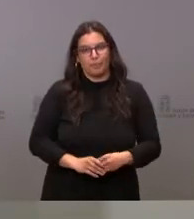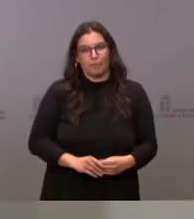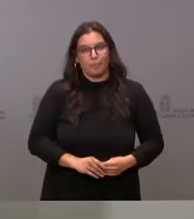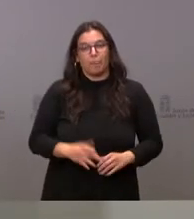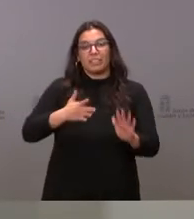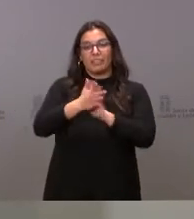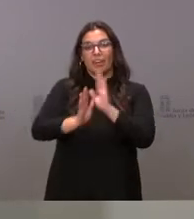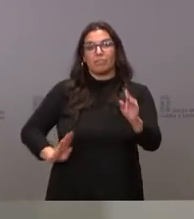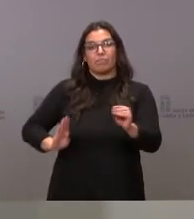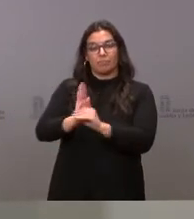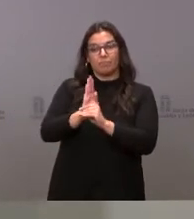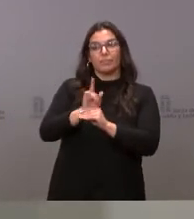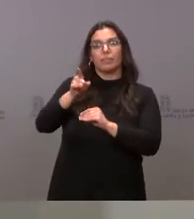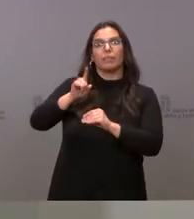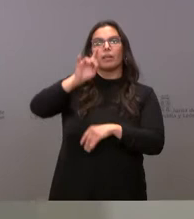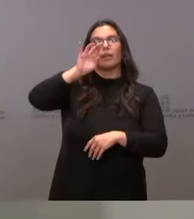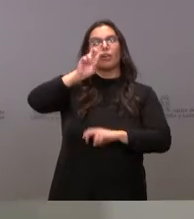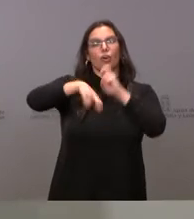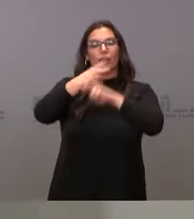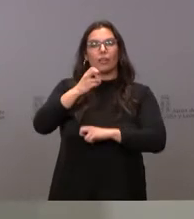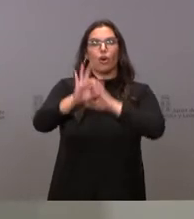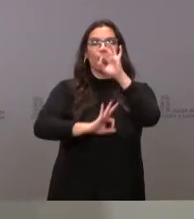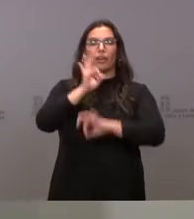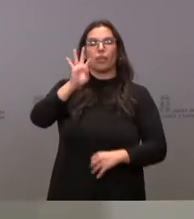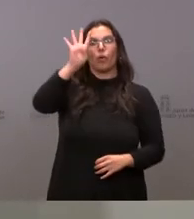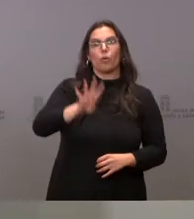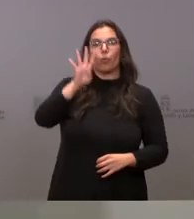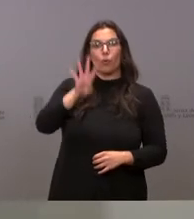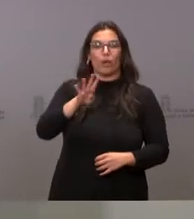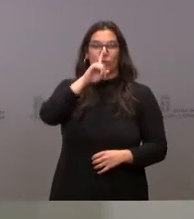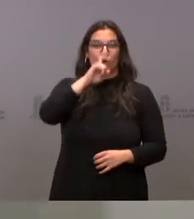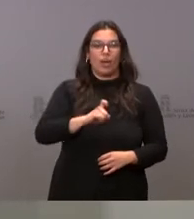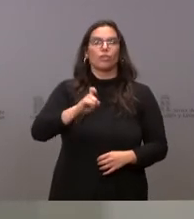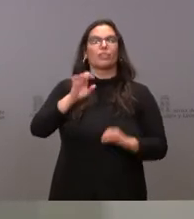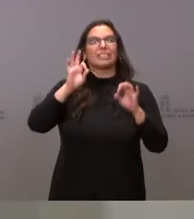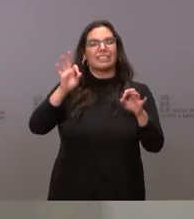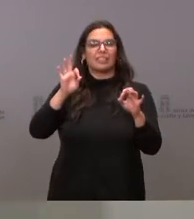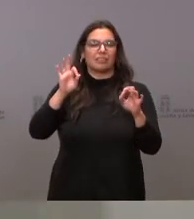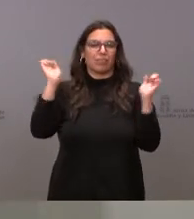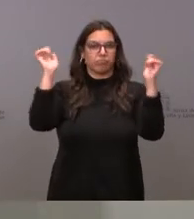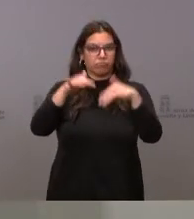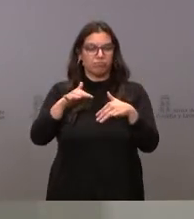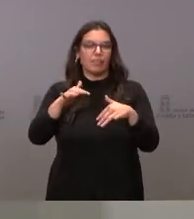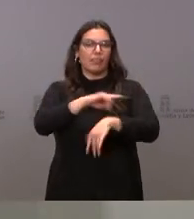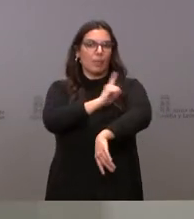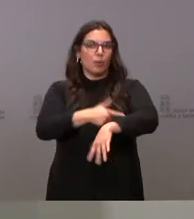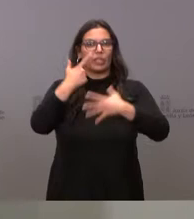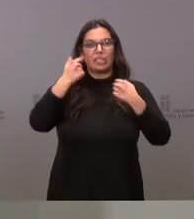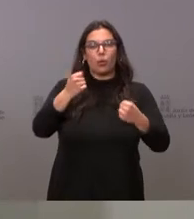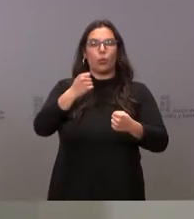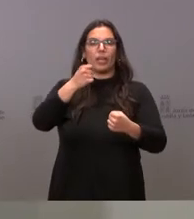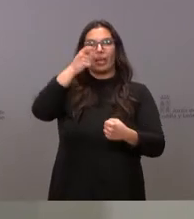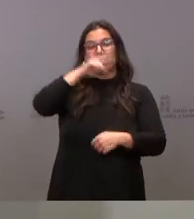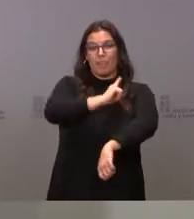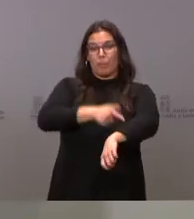financiar la recepción de la cuarta edición del Thinking Time Deporte, Salud y Mujer Rural, que se llevó a cabo en Burgos el